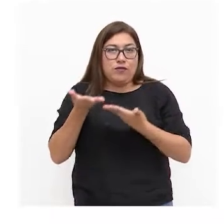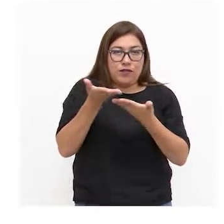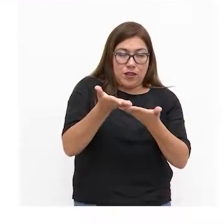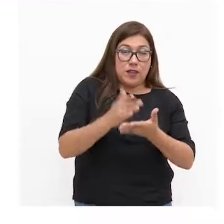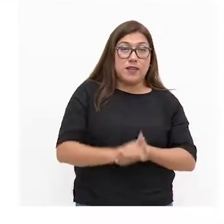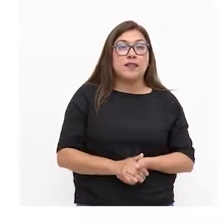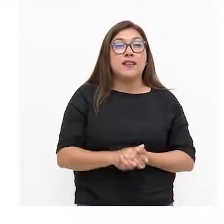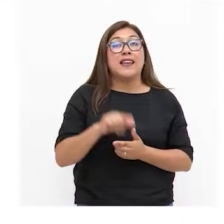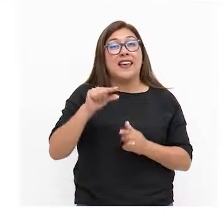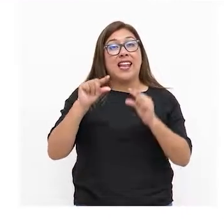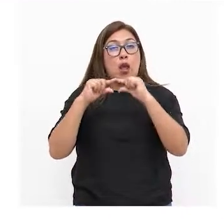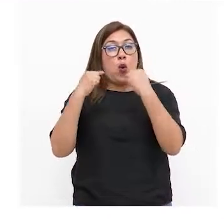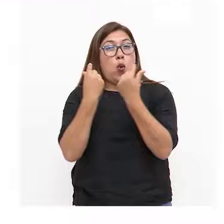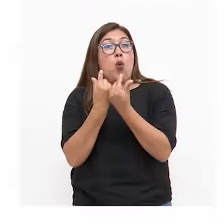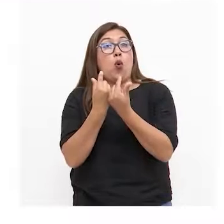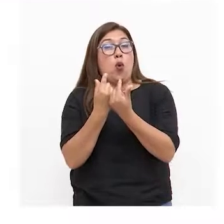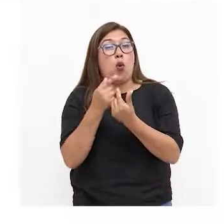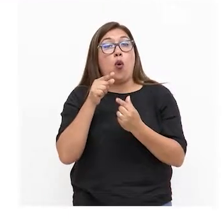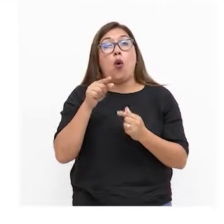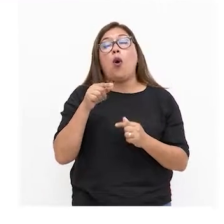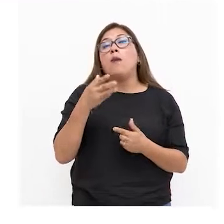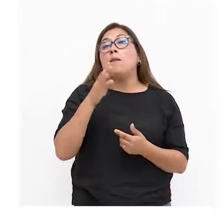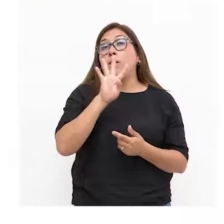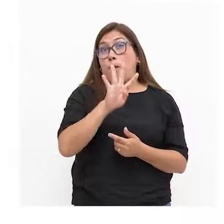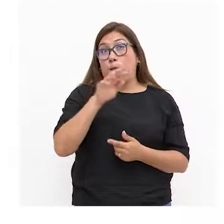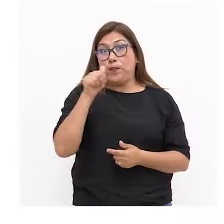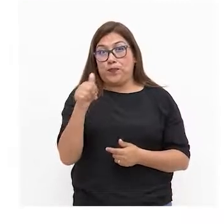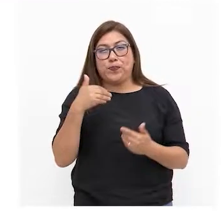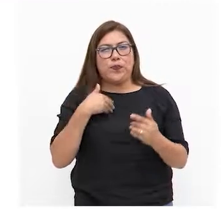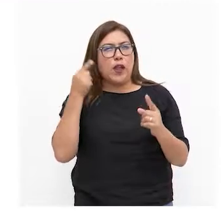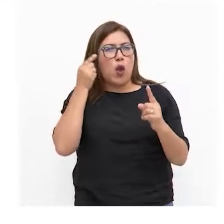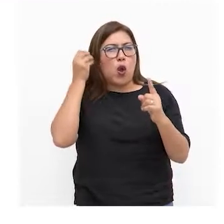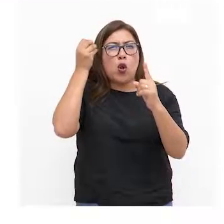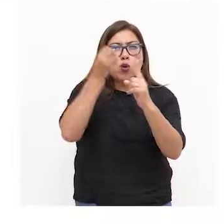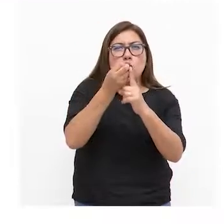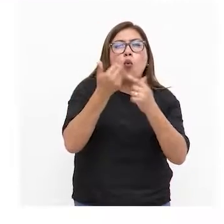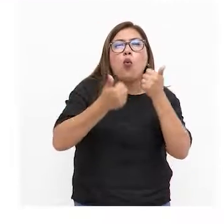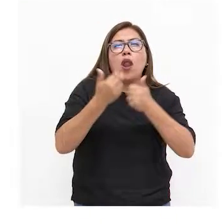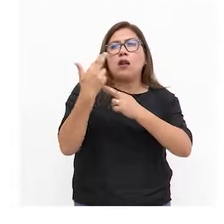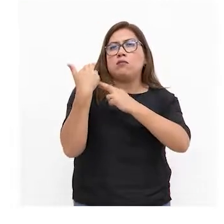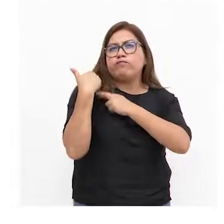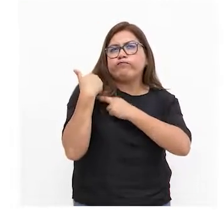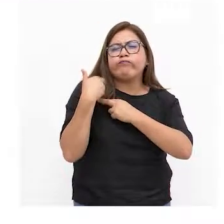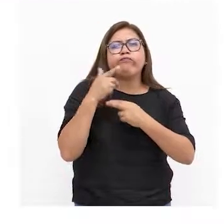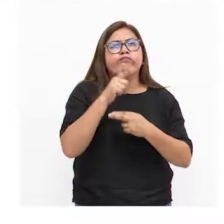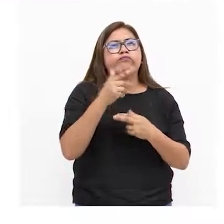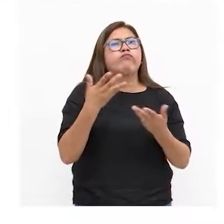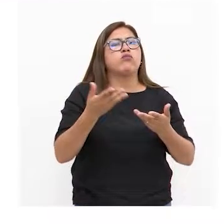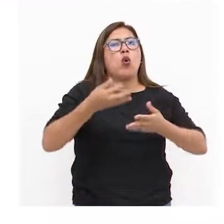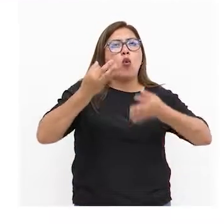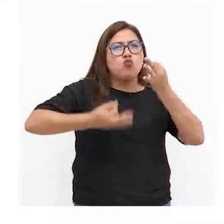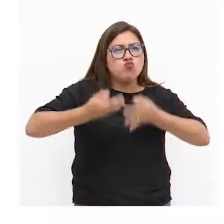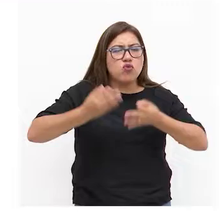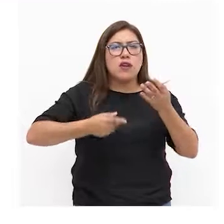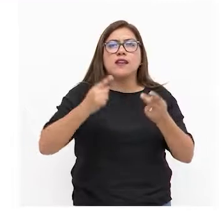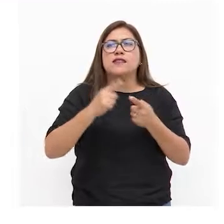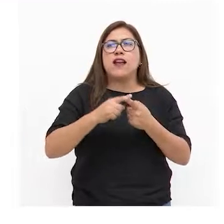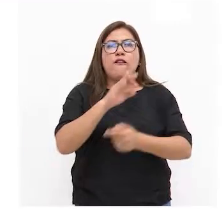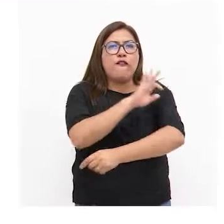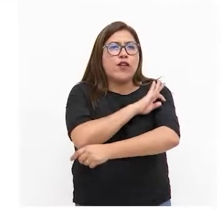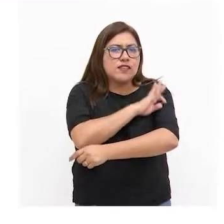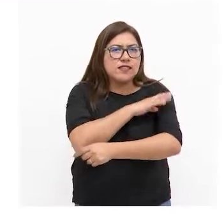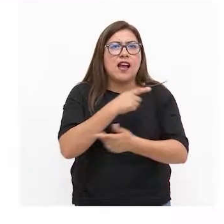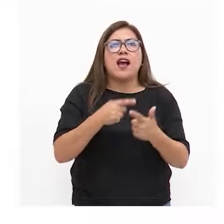el módulo 4a tiene como objetivo reconocer el rol y funciones de los jueces fiscales